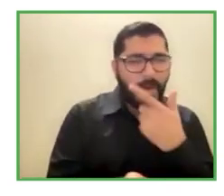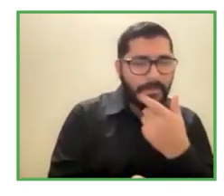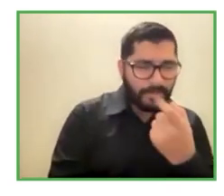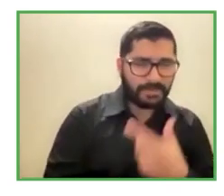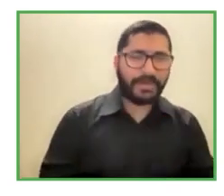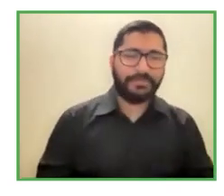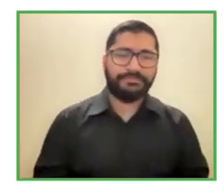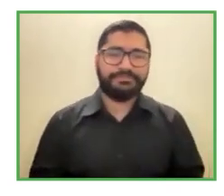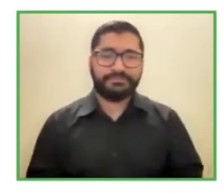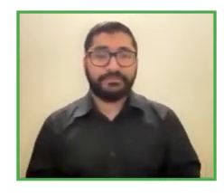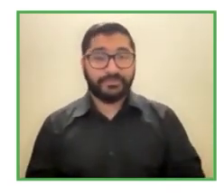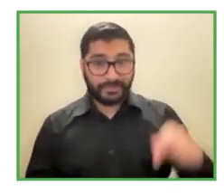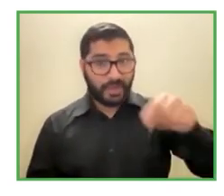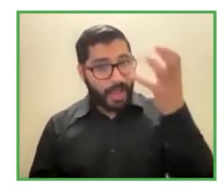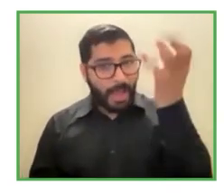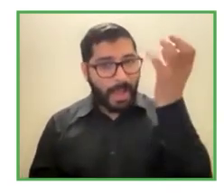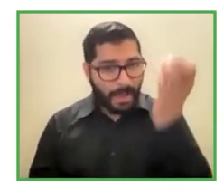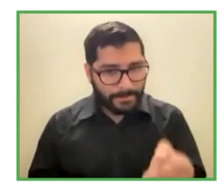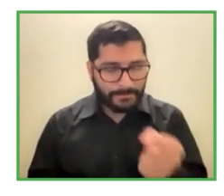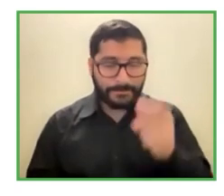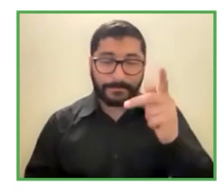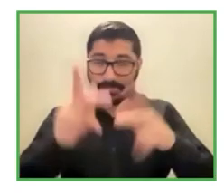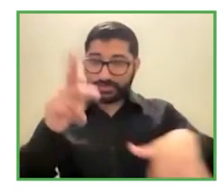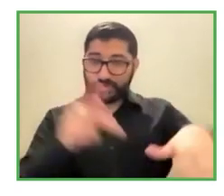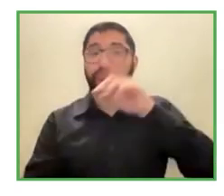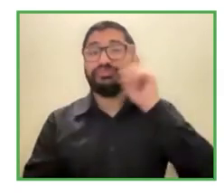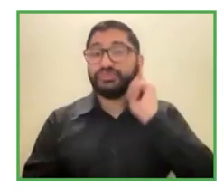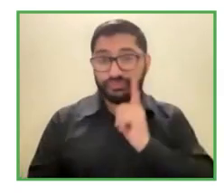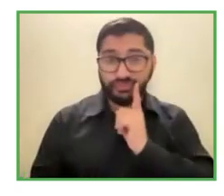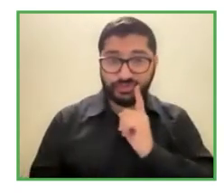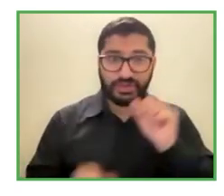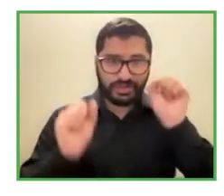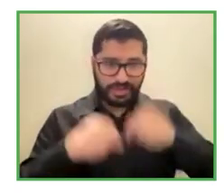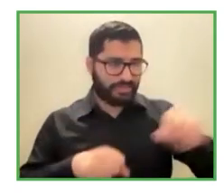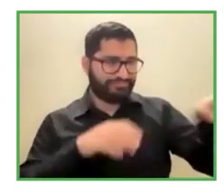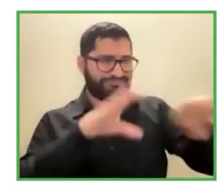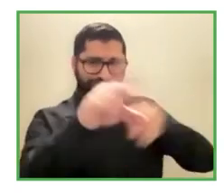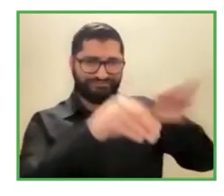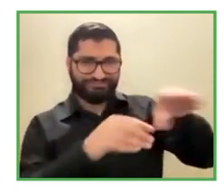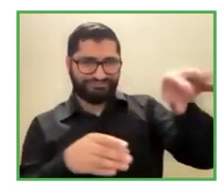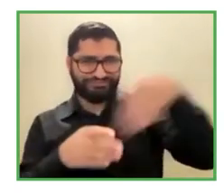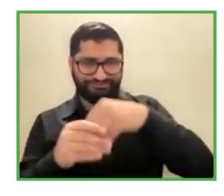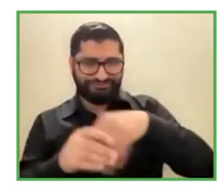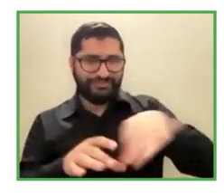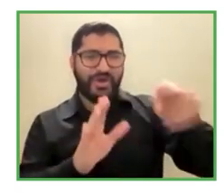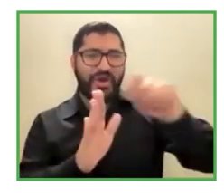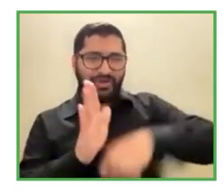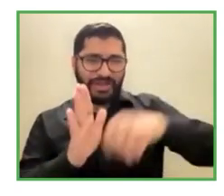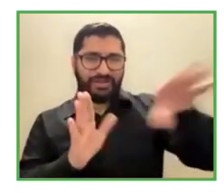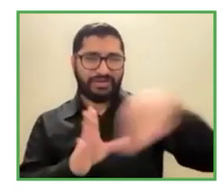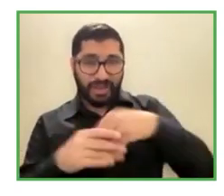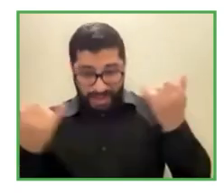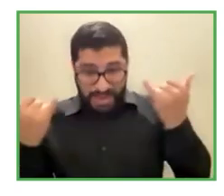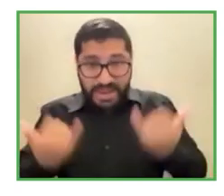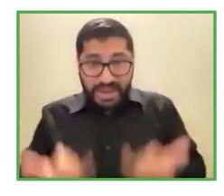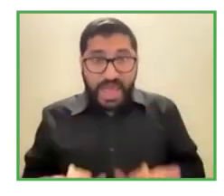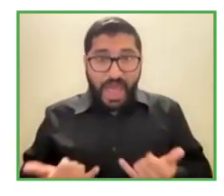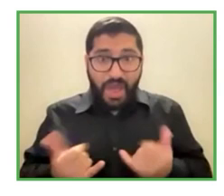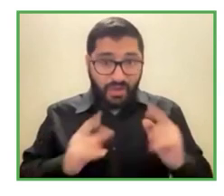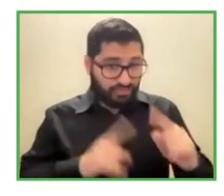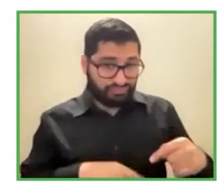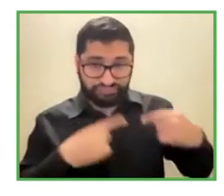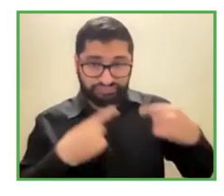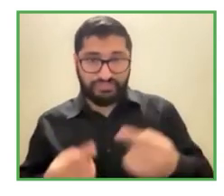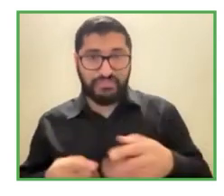empleamos y que hemos contratado y que hoy en día tenemos otra persona que es